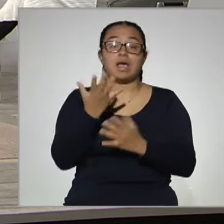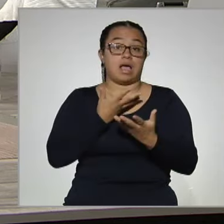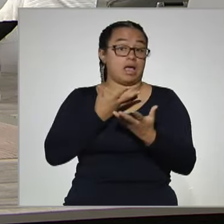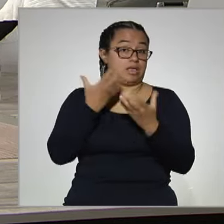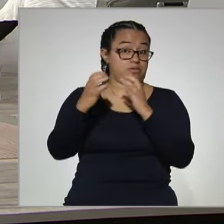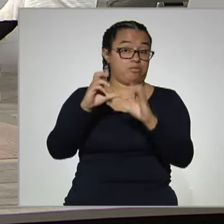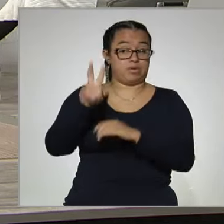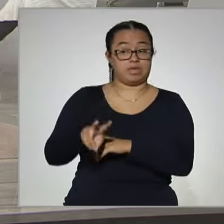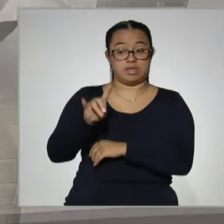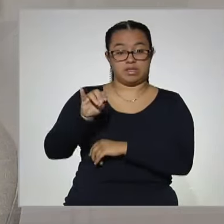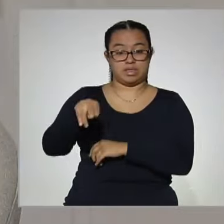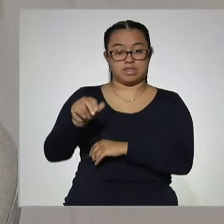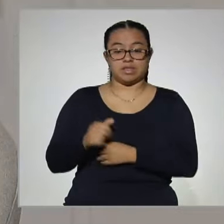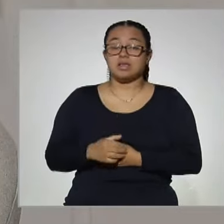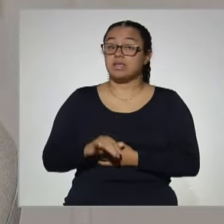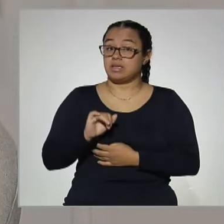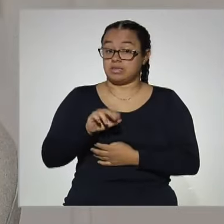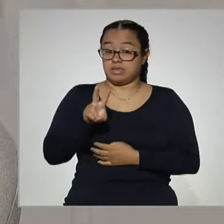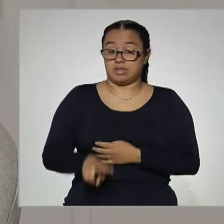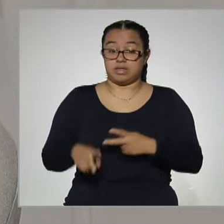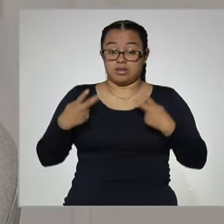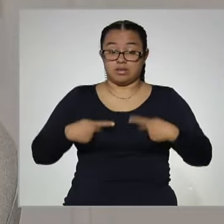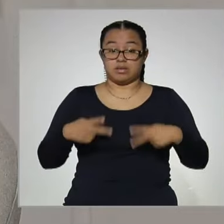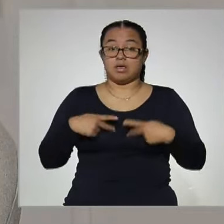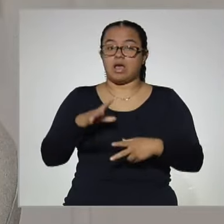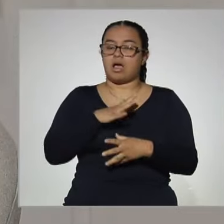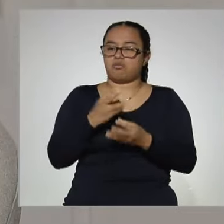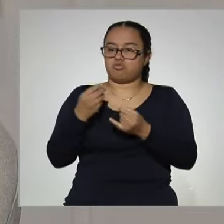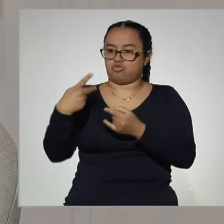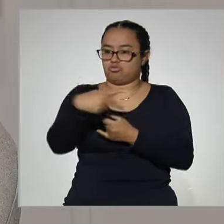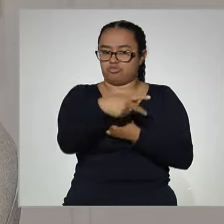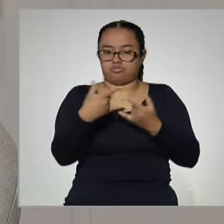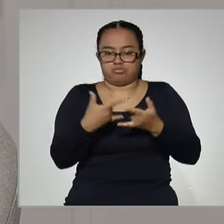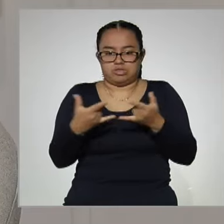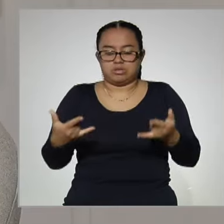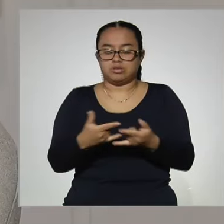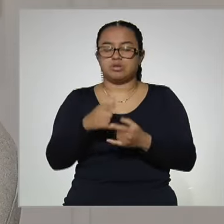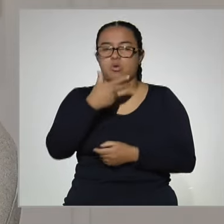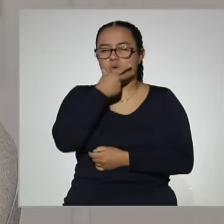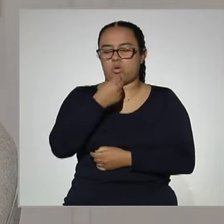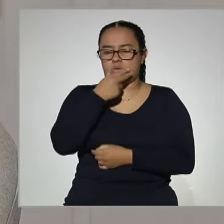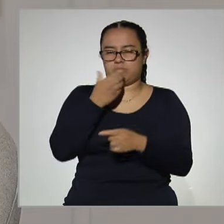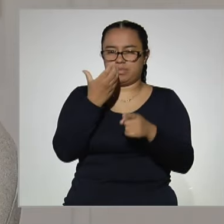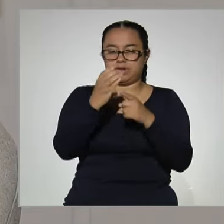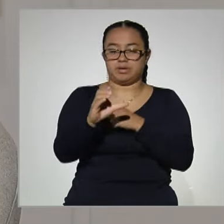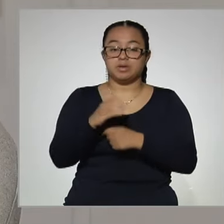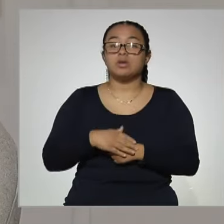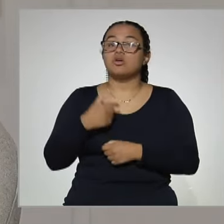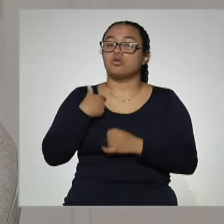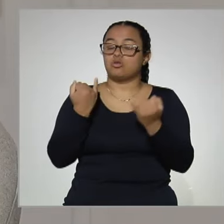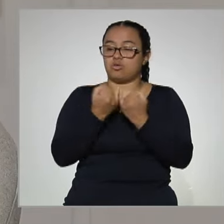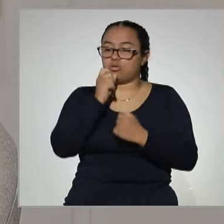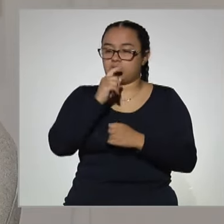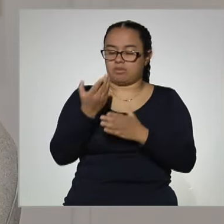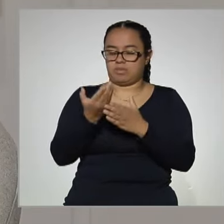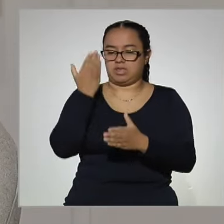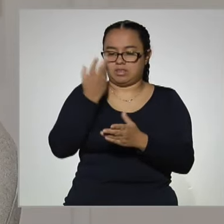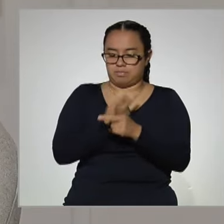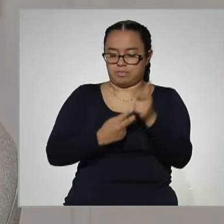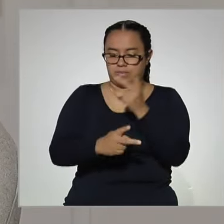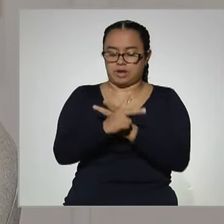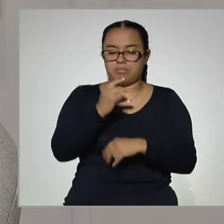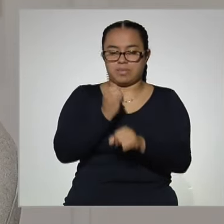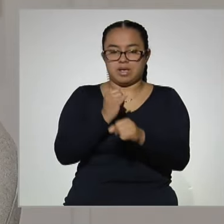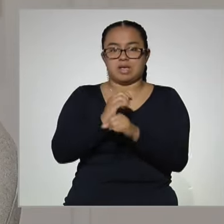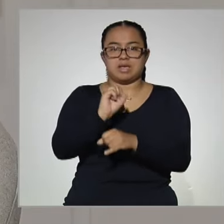Sí, Lupita, las personas la verdad es que nos están dando bastantes testimonios. Nos dice José Antonio Espinosa, yo también estudié en la prepa en línea CEP y me